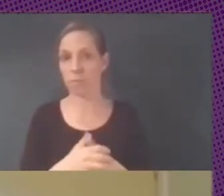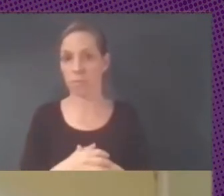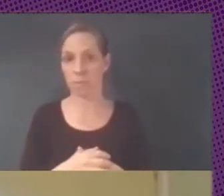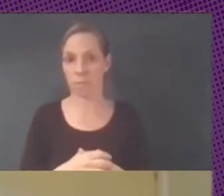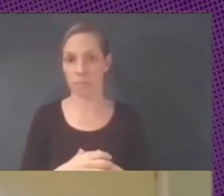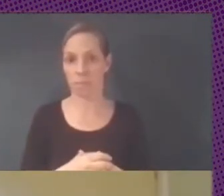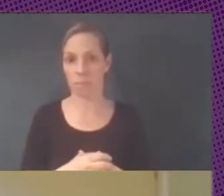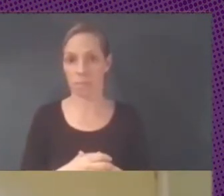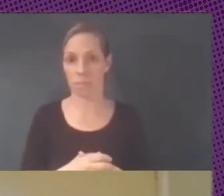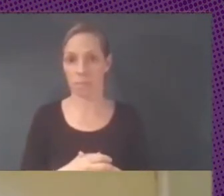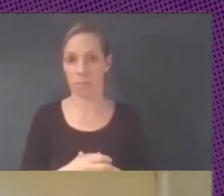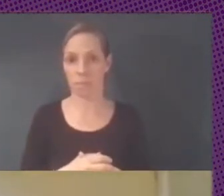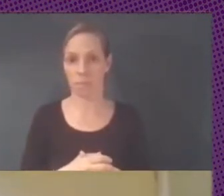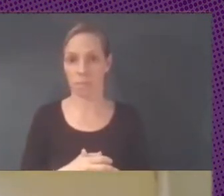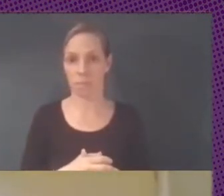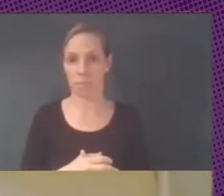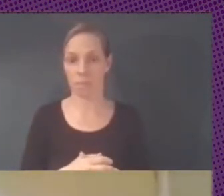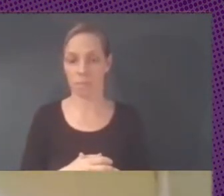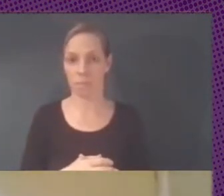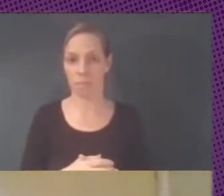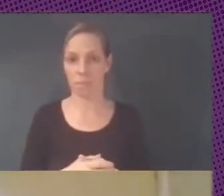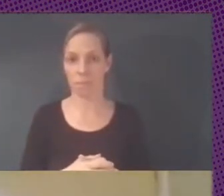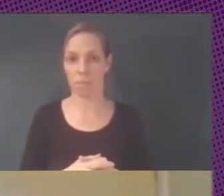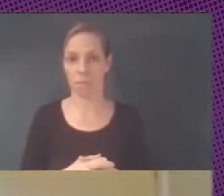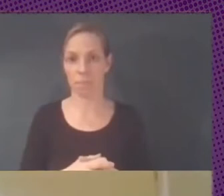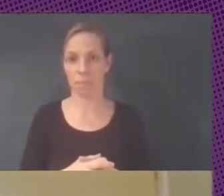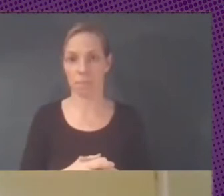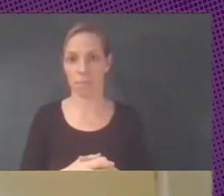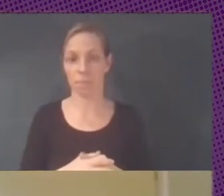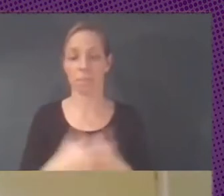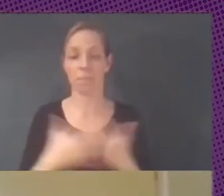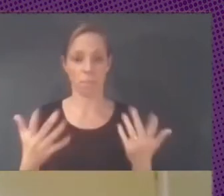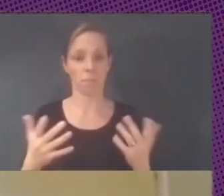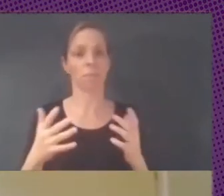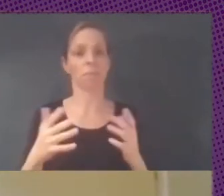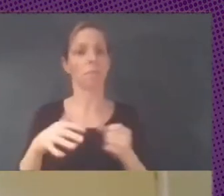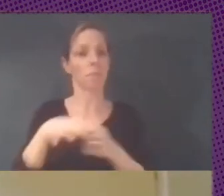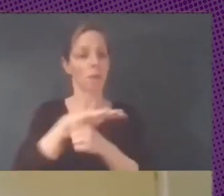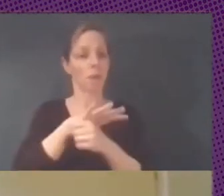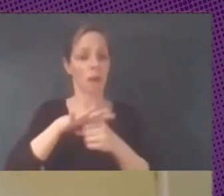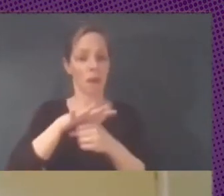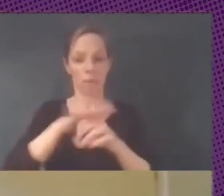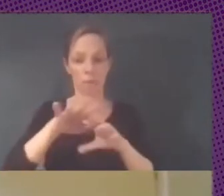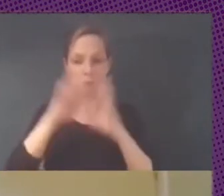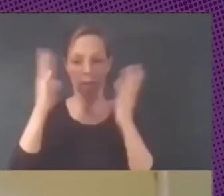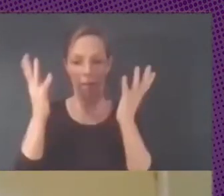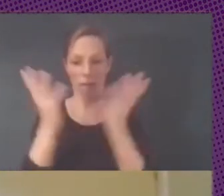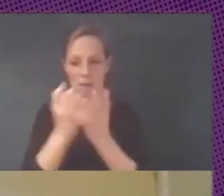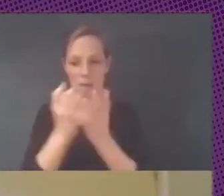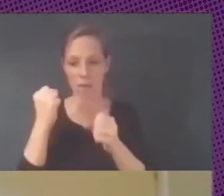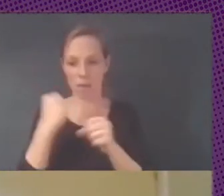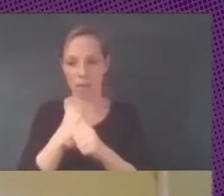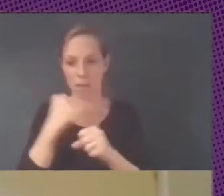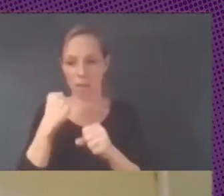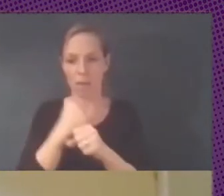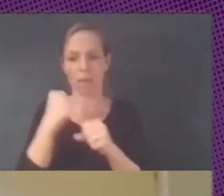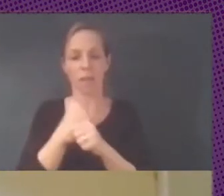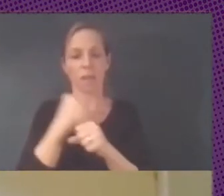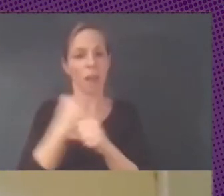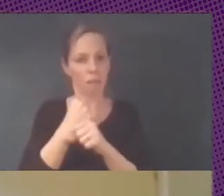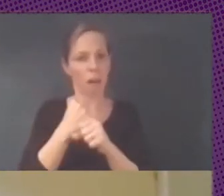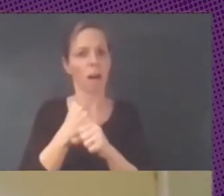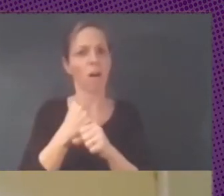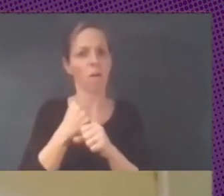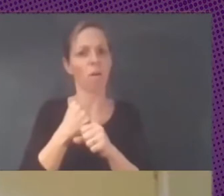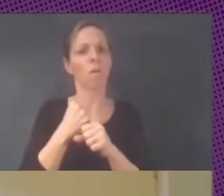división internacional de trabajo y de lo conocimiento los países